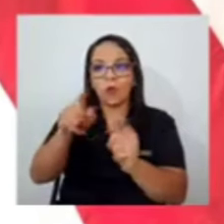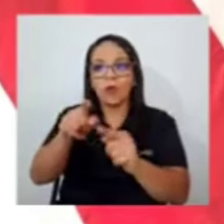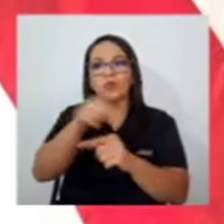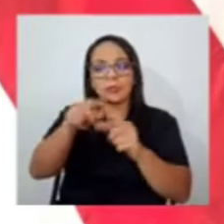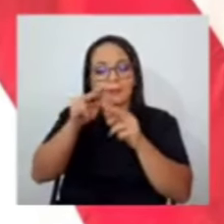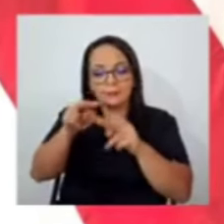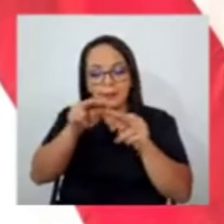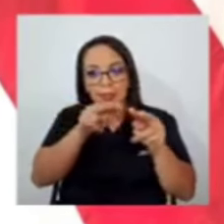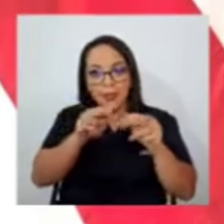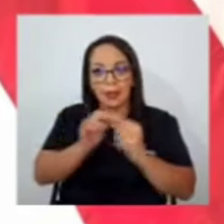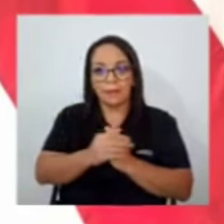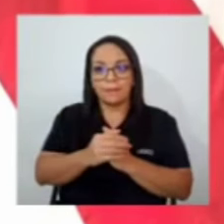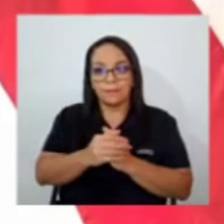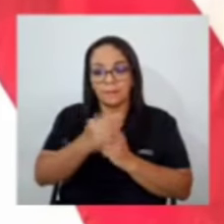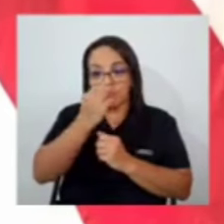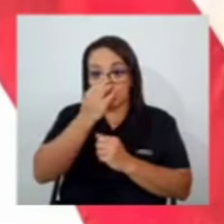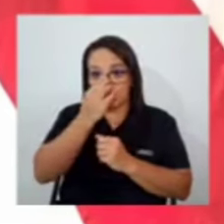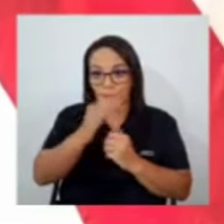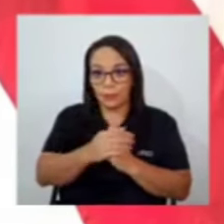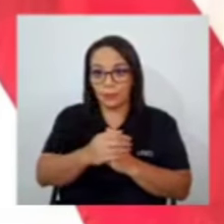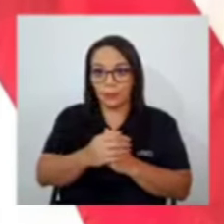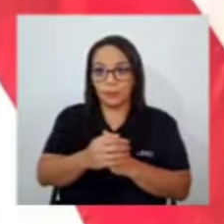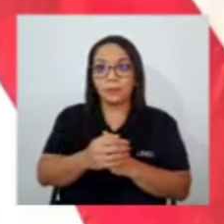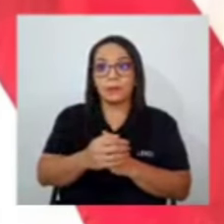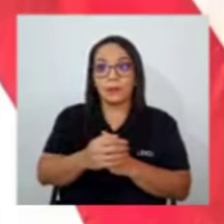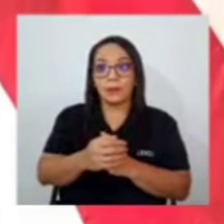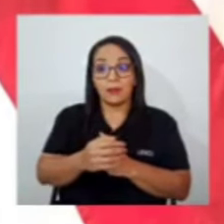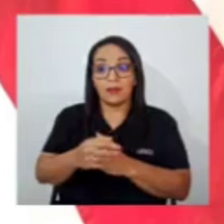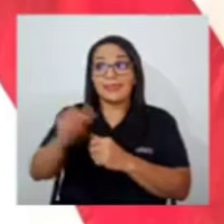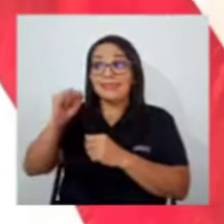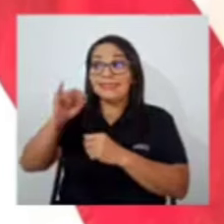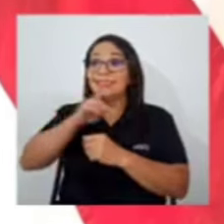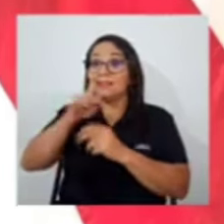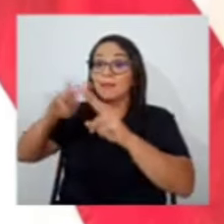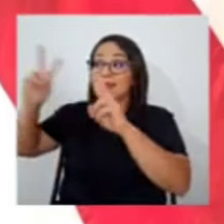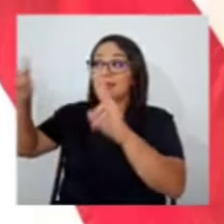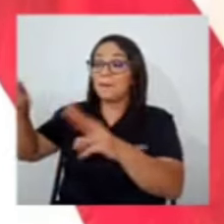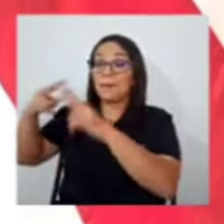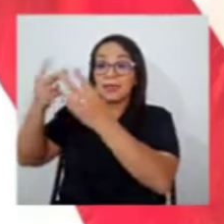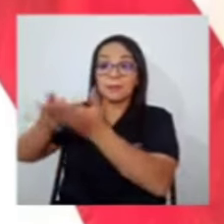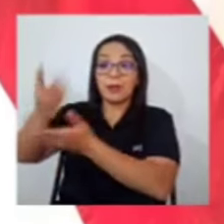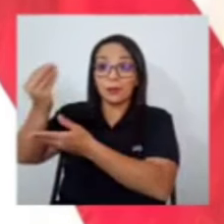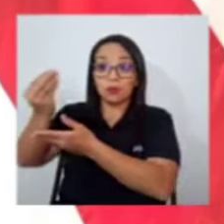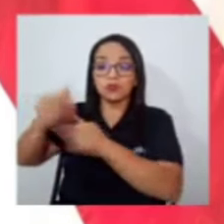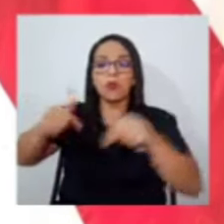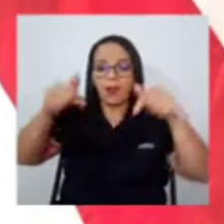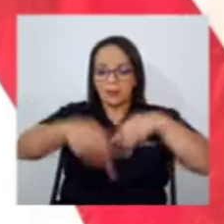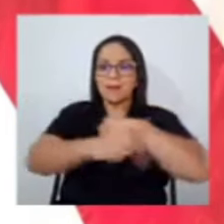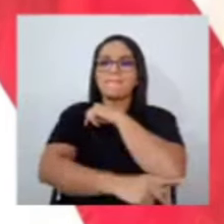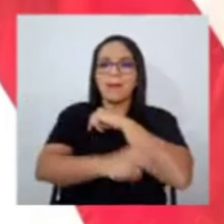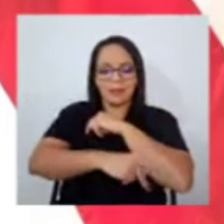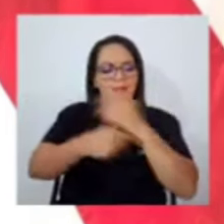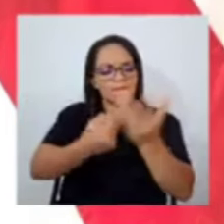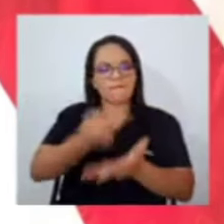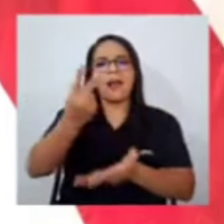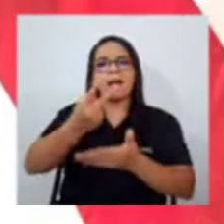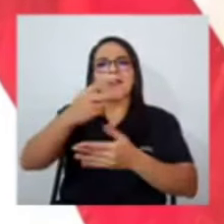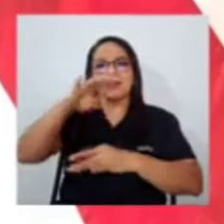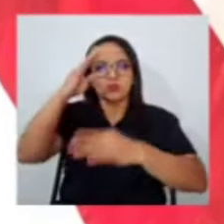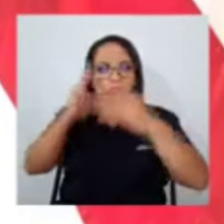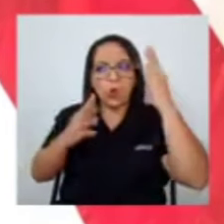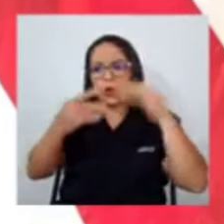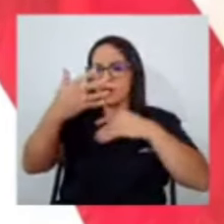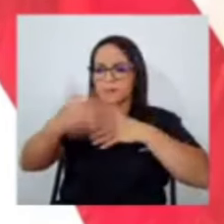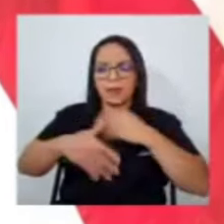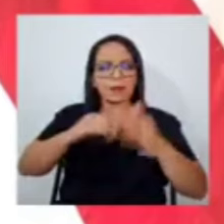una misa este país vale el esfuerzo el sudor y las lágrimas la sangre de todos los